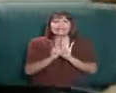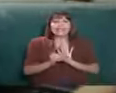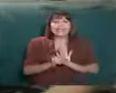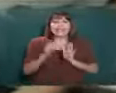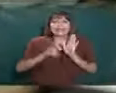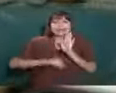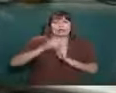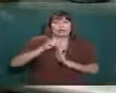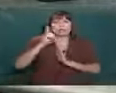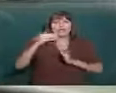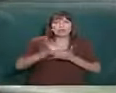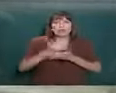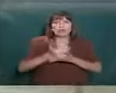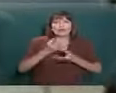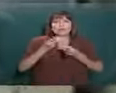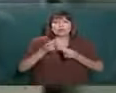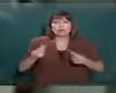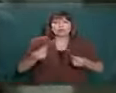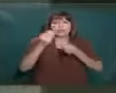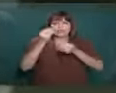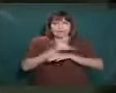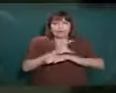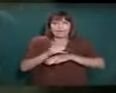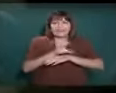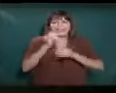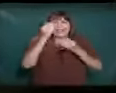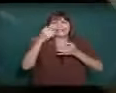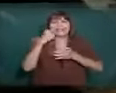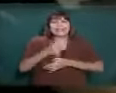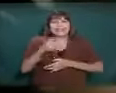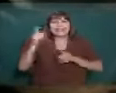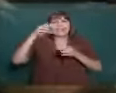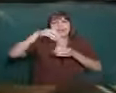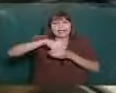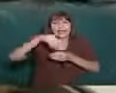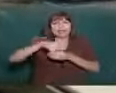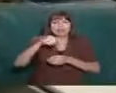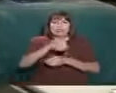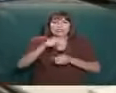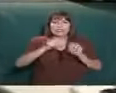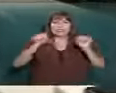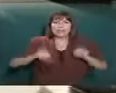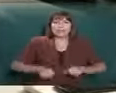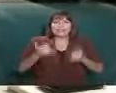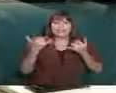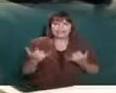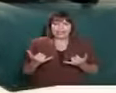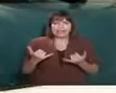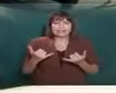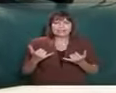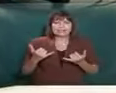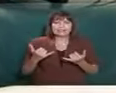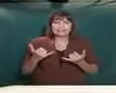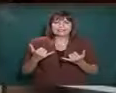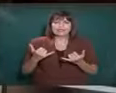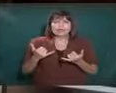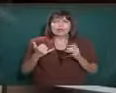identificar y desarrollar las nuevas soluciones informáticas que deben ser integradas a los sistemas existentes.